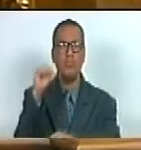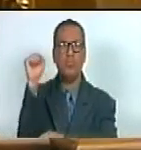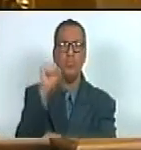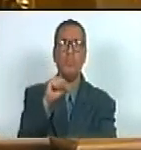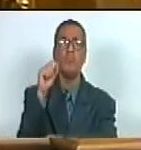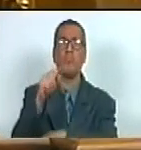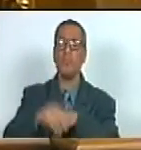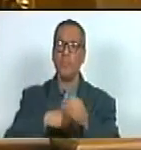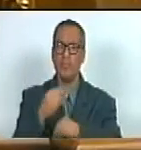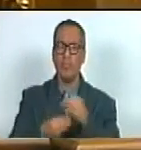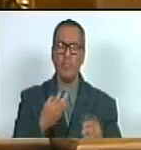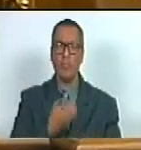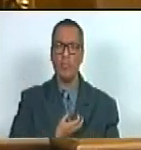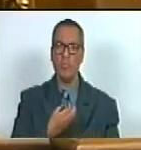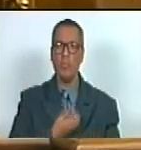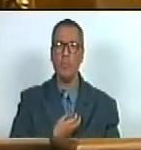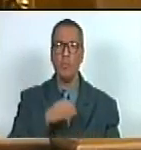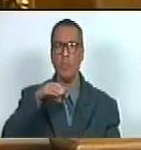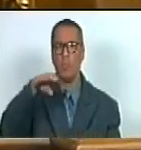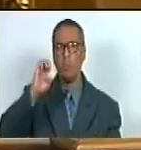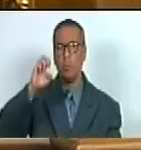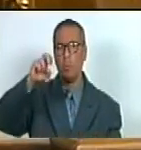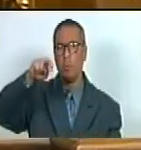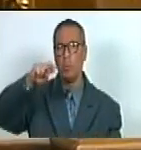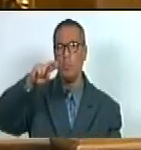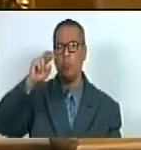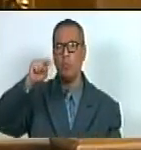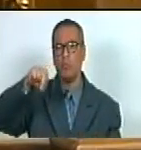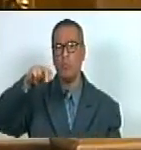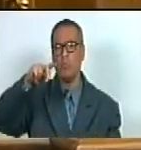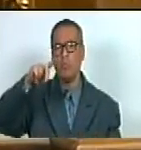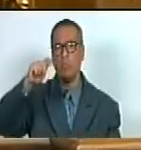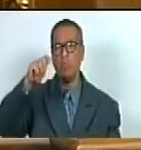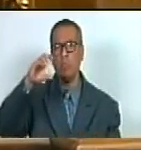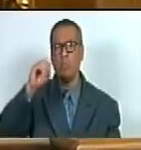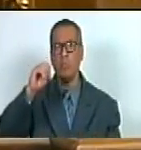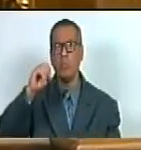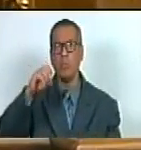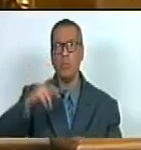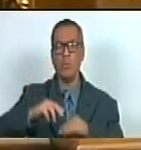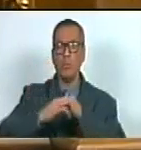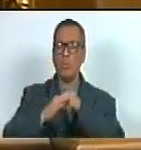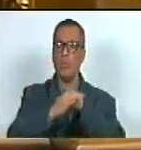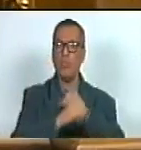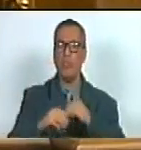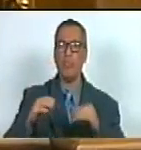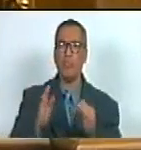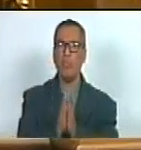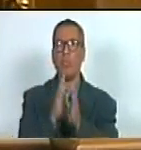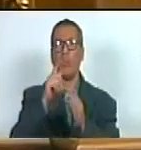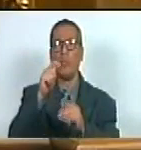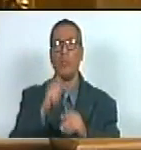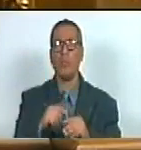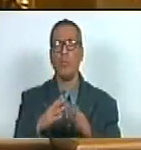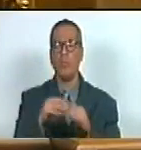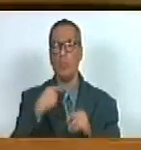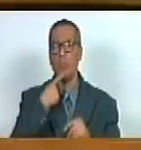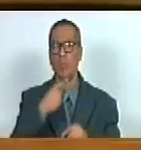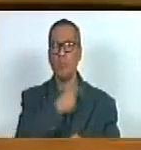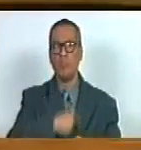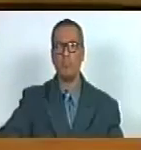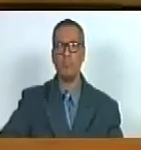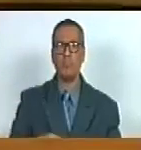emitidas por el alcalde Ernesto Parakeima del municipio Simón Rodríguez Estadón Suátegui esto ciudadano presidente